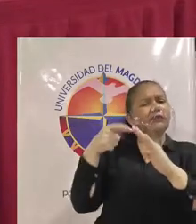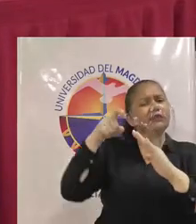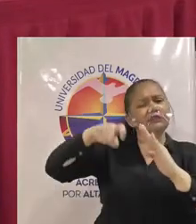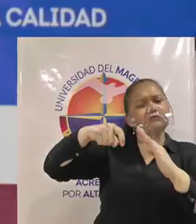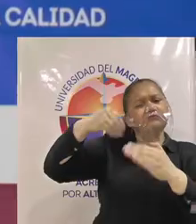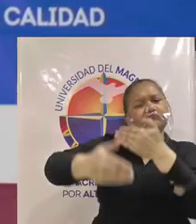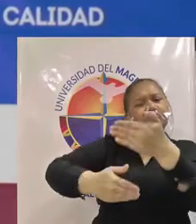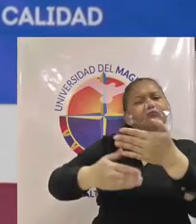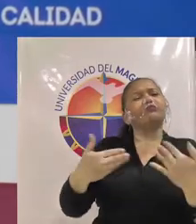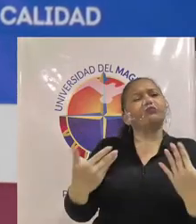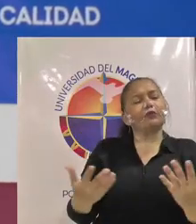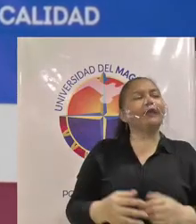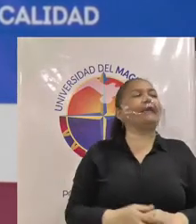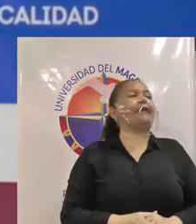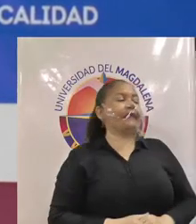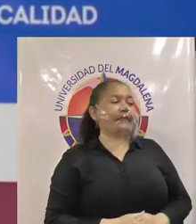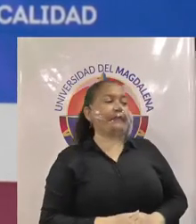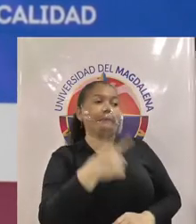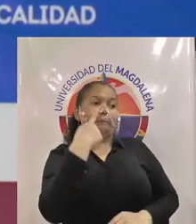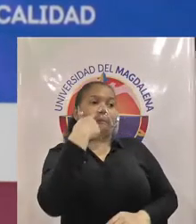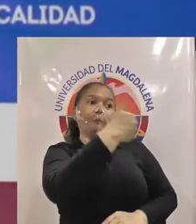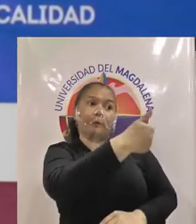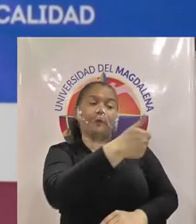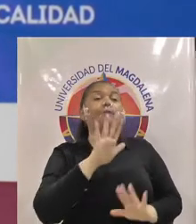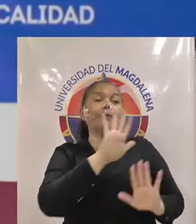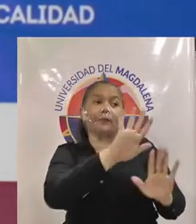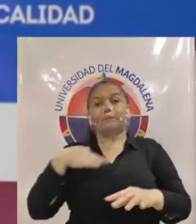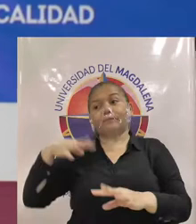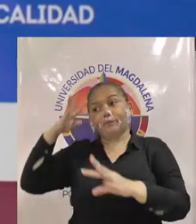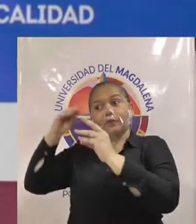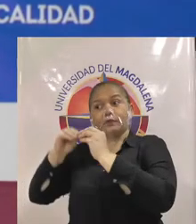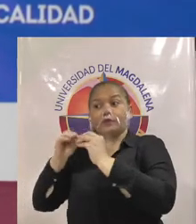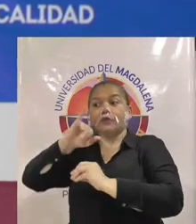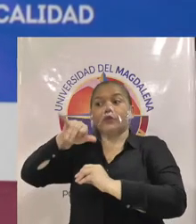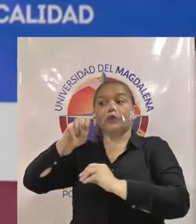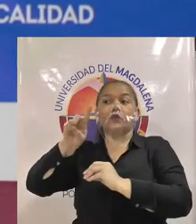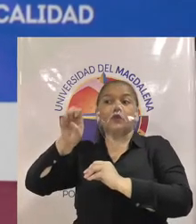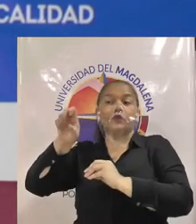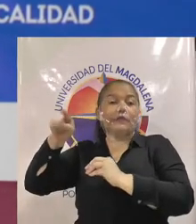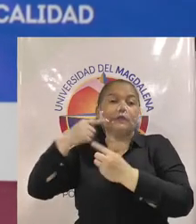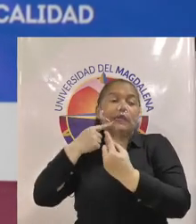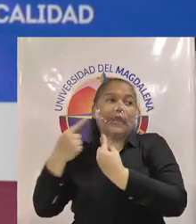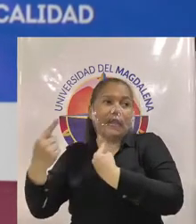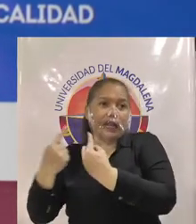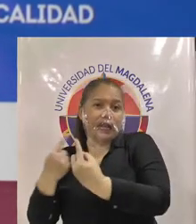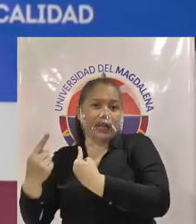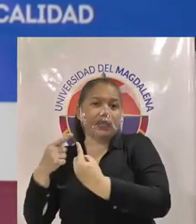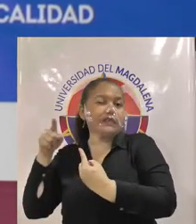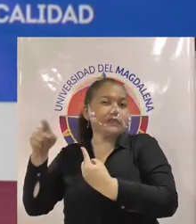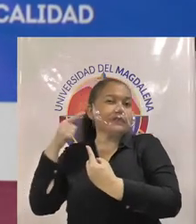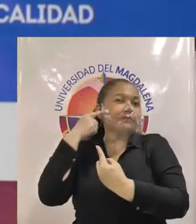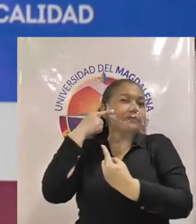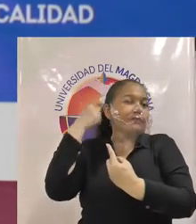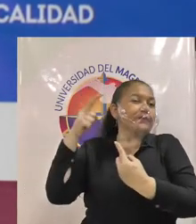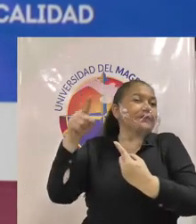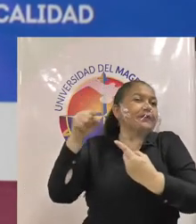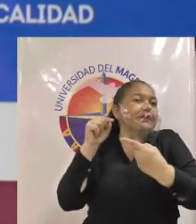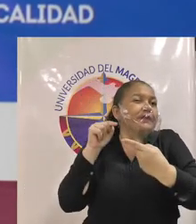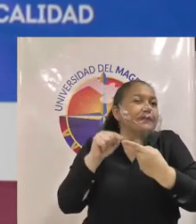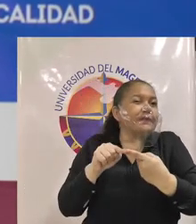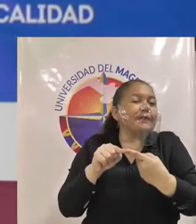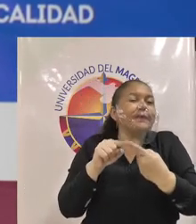tenemos ahí algunas diferencias lo cual me parece muy bueno él dice que uno de los principales criterios tiene que ser la